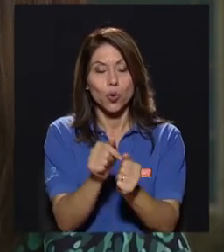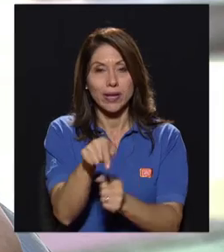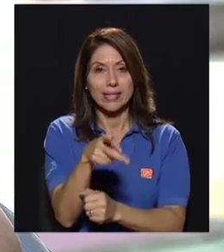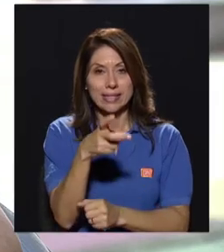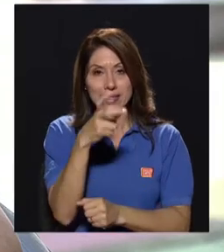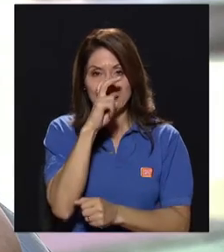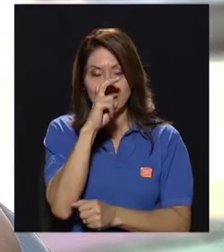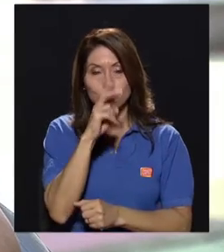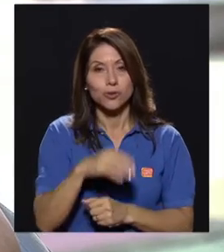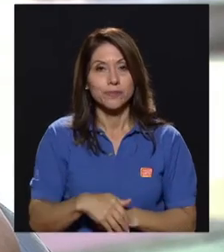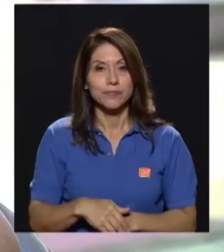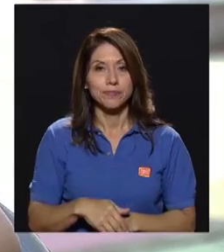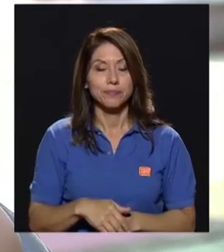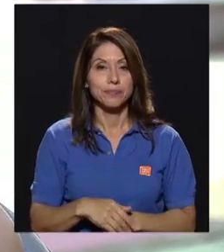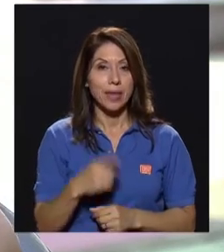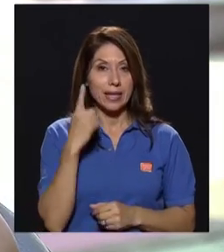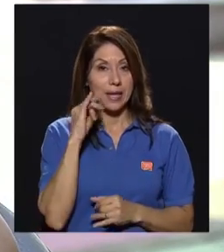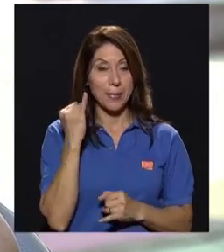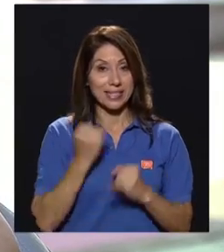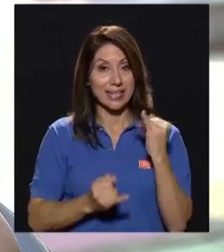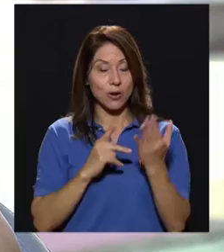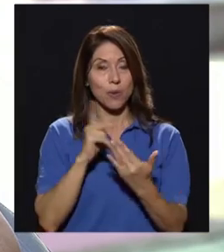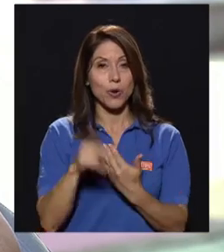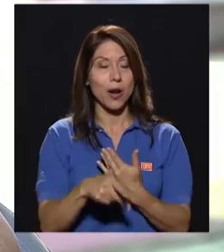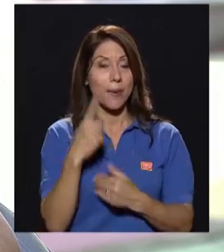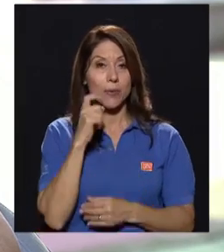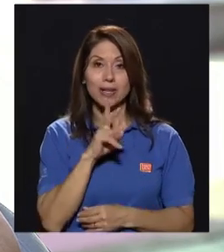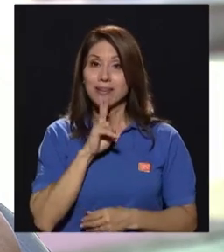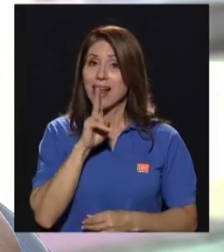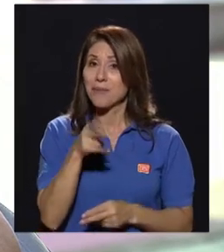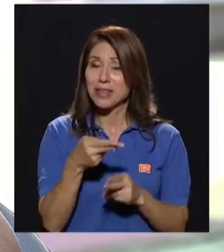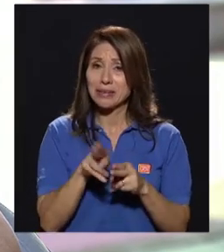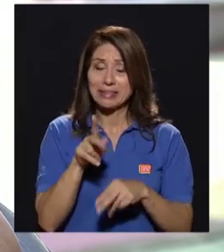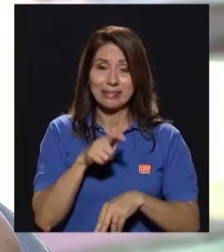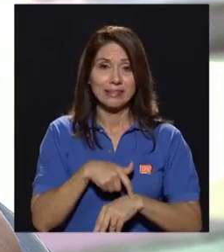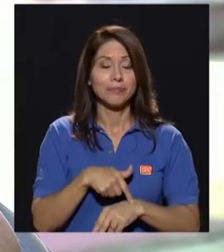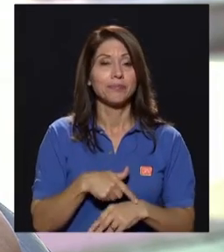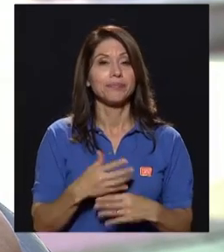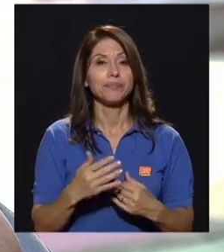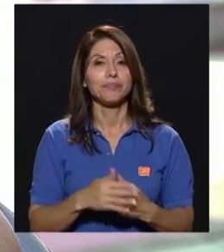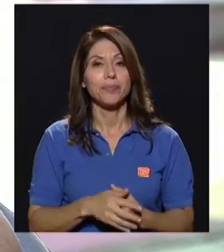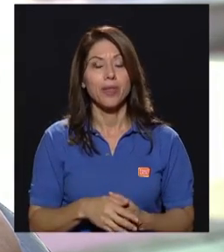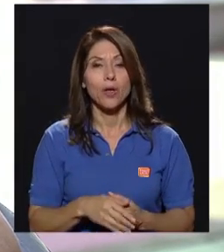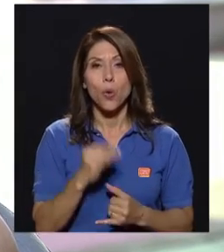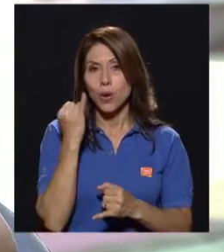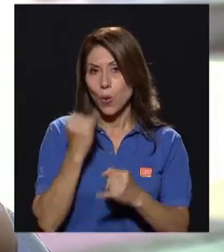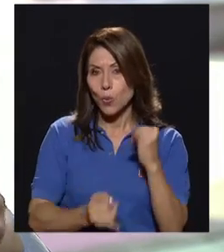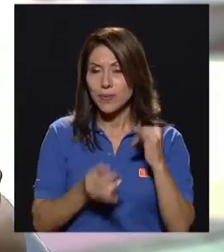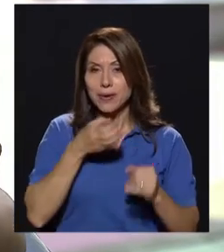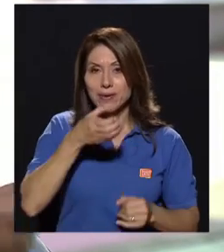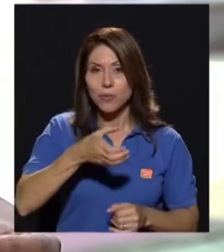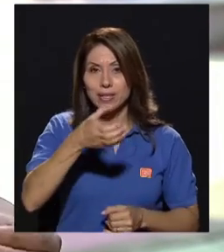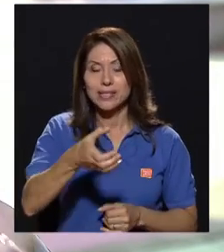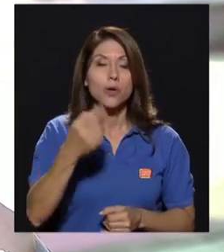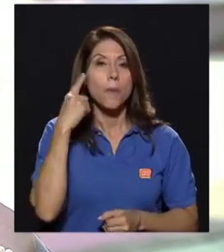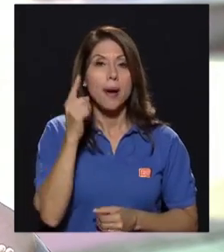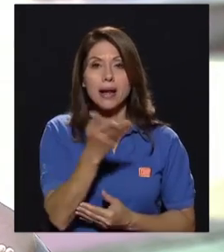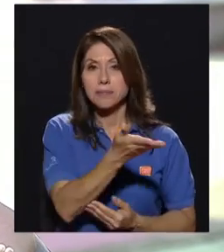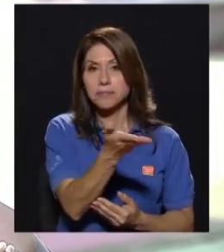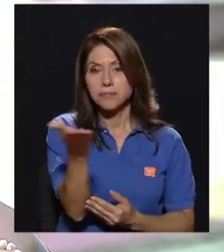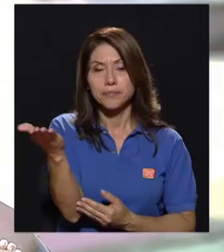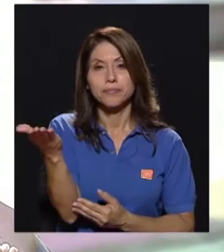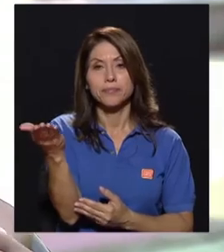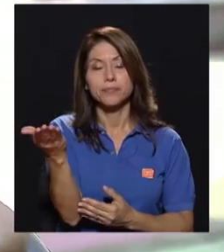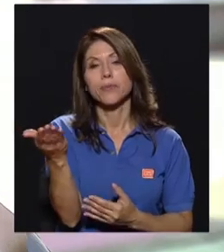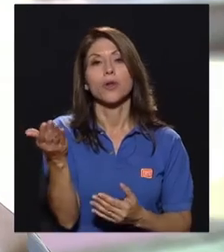prima. Bueno, y ya para cerrar con el programa, porque realmente se nos hizo cortito, una última recomendación para